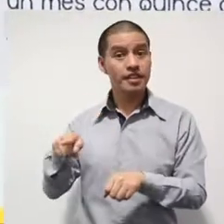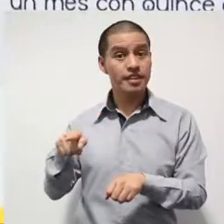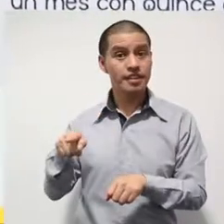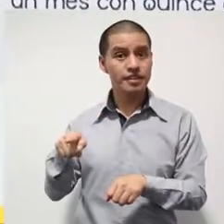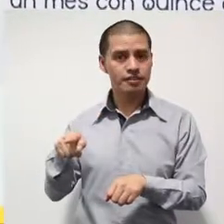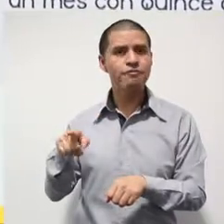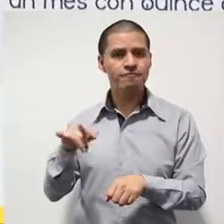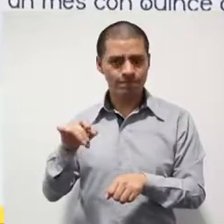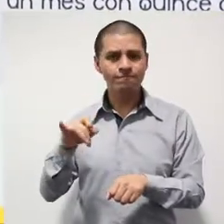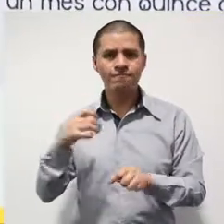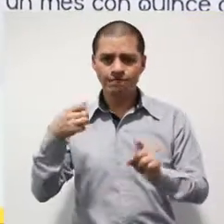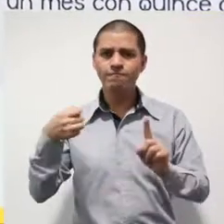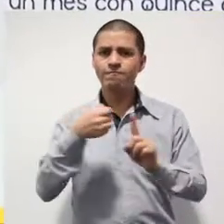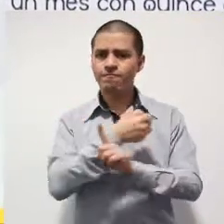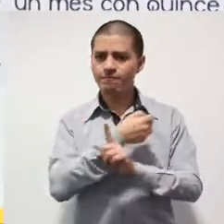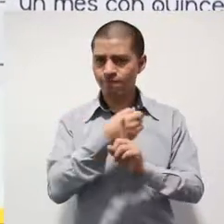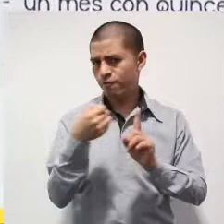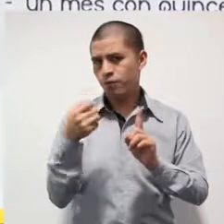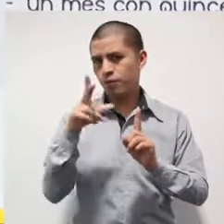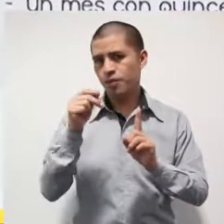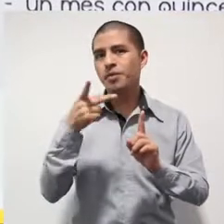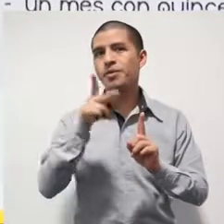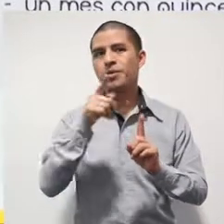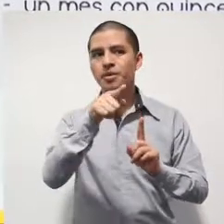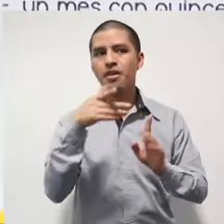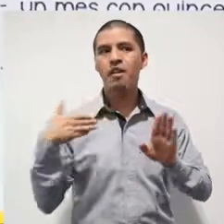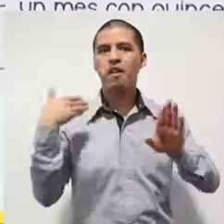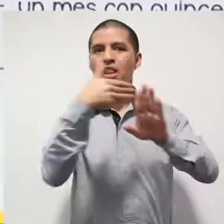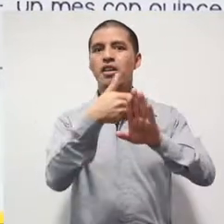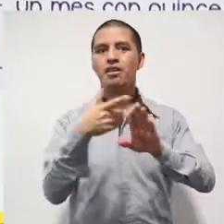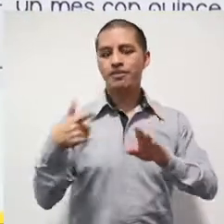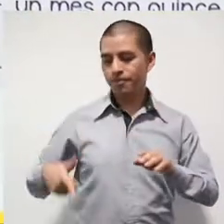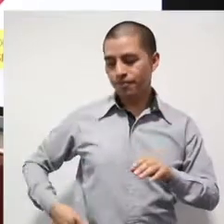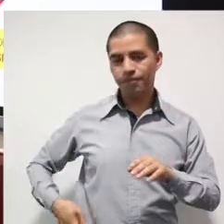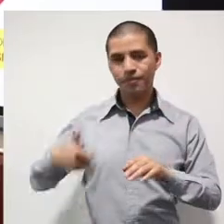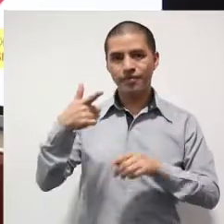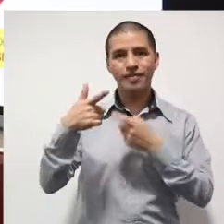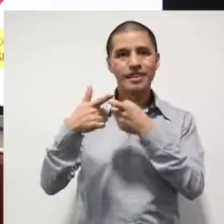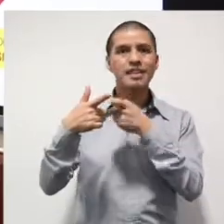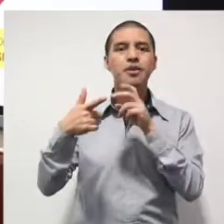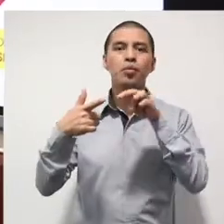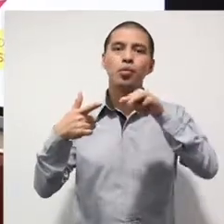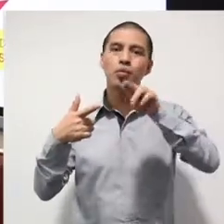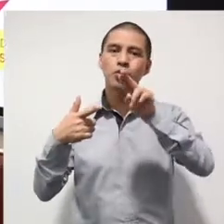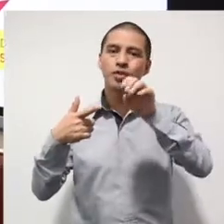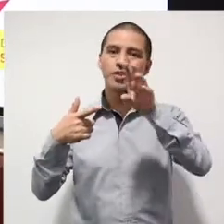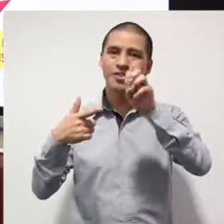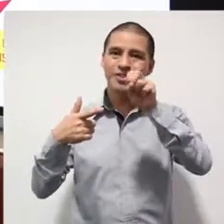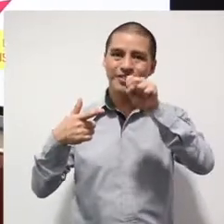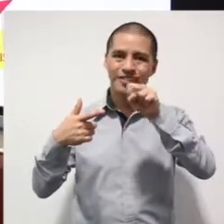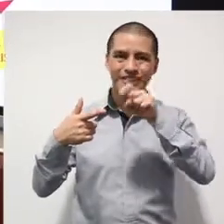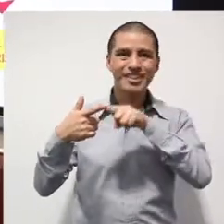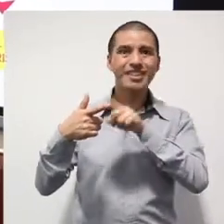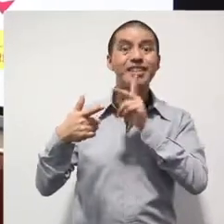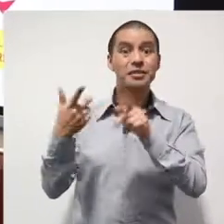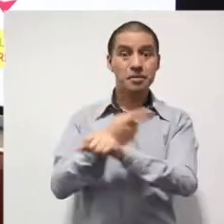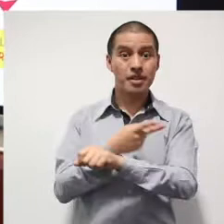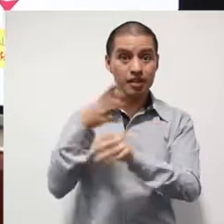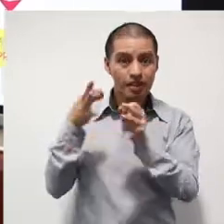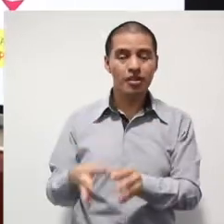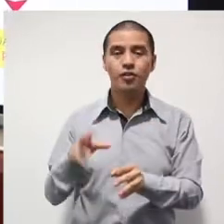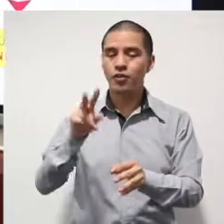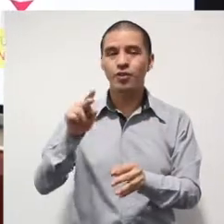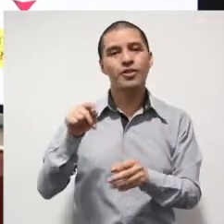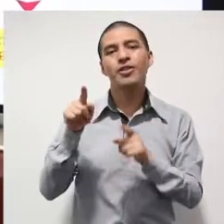sí constituye violencia moral equiparada. Se trata de una pistola de municiones. Entonces, aquí lo que ves es que no hay